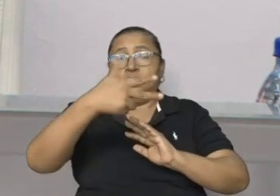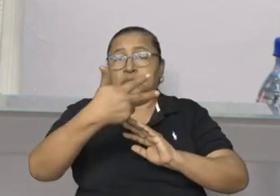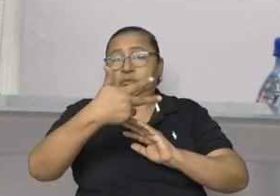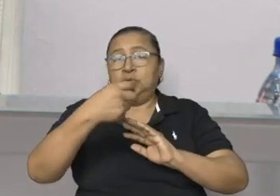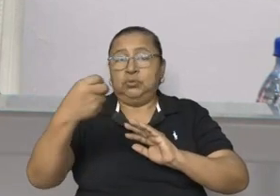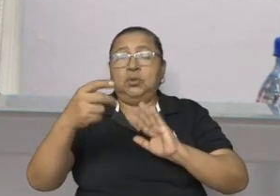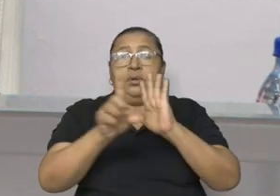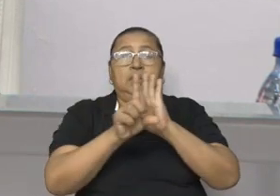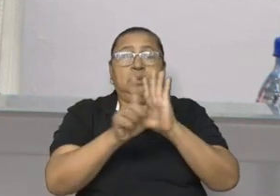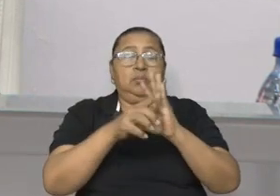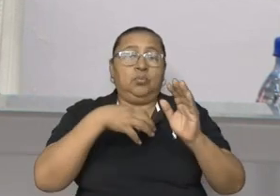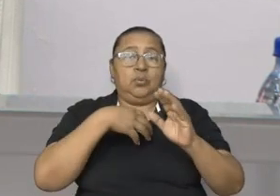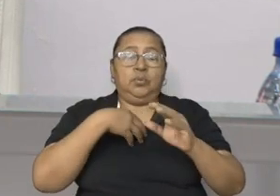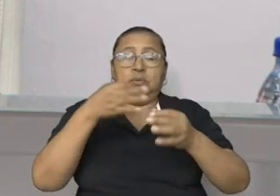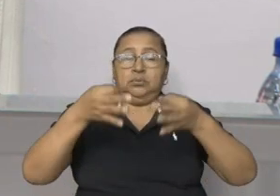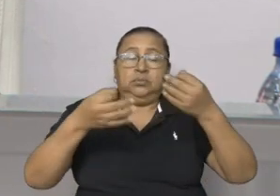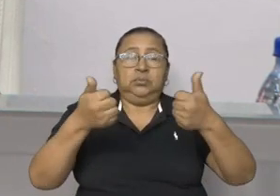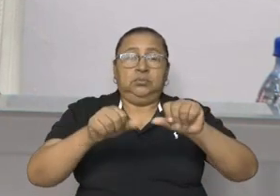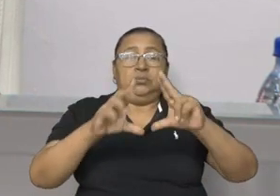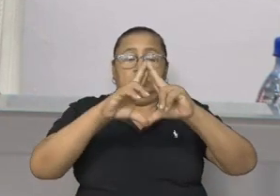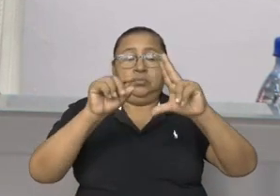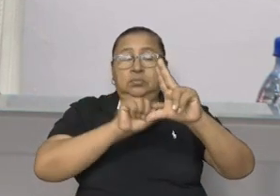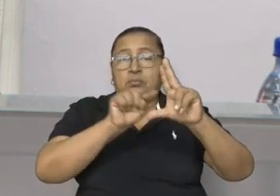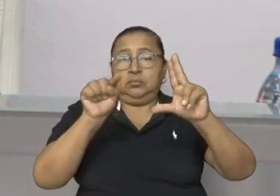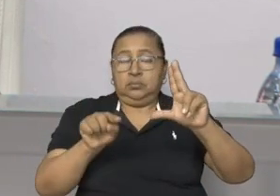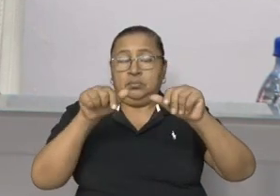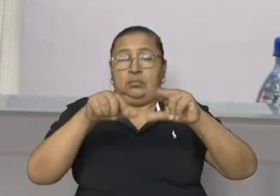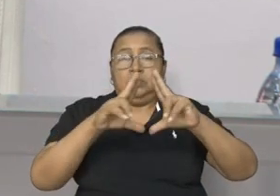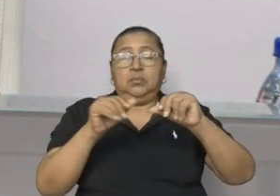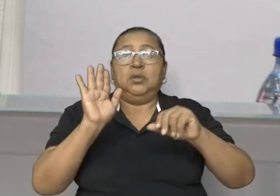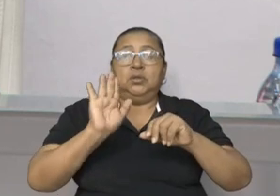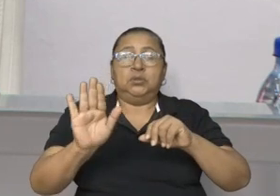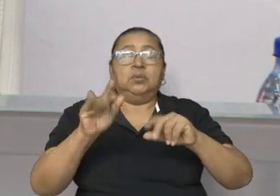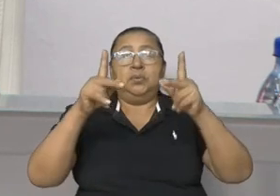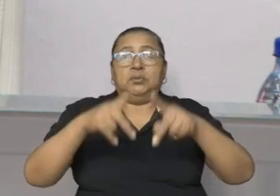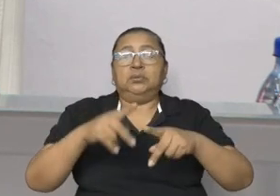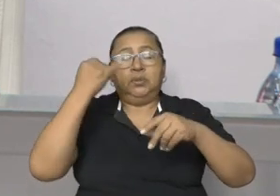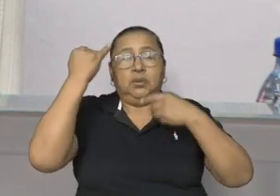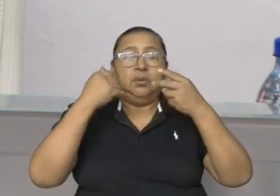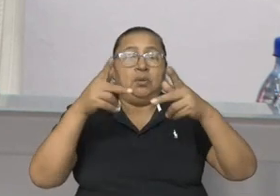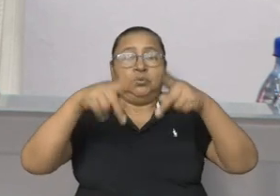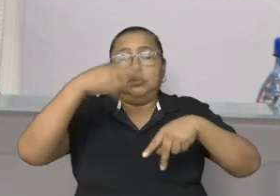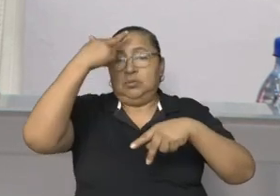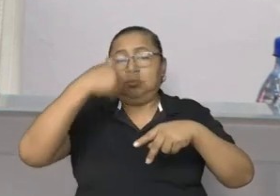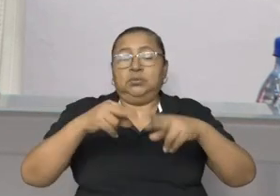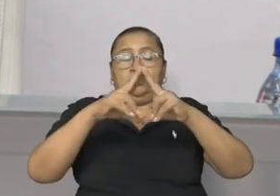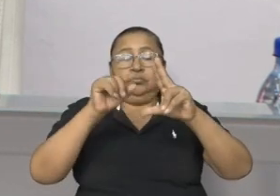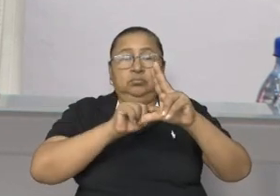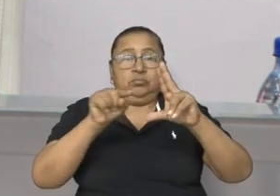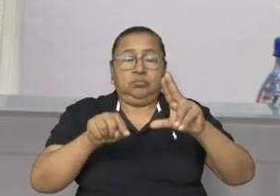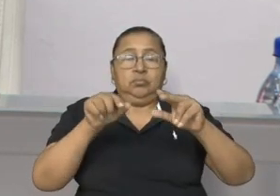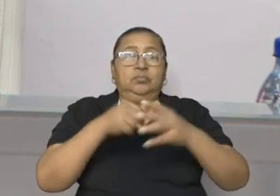ley del régimen jurídico del Gran Canal Interoceánico de Nicaragua y de creación de la autoridad del Gran